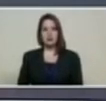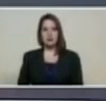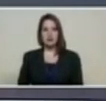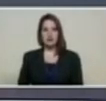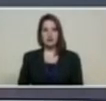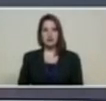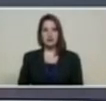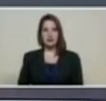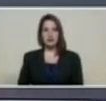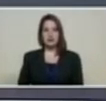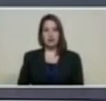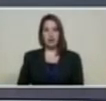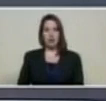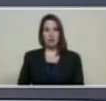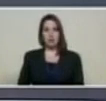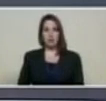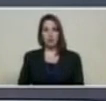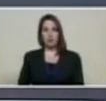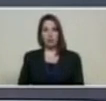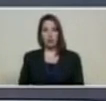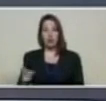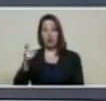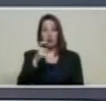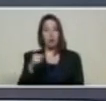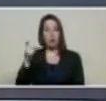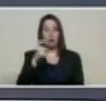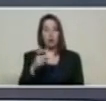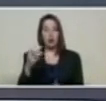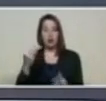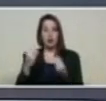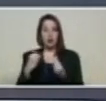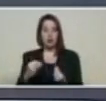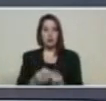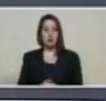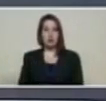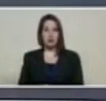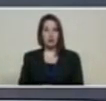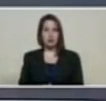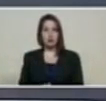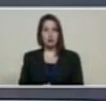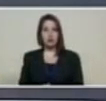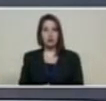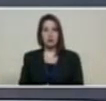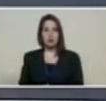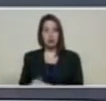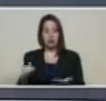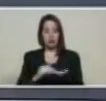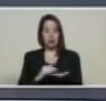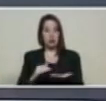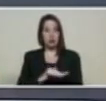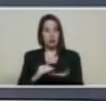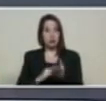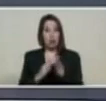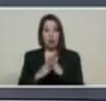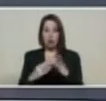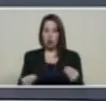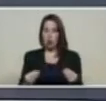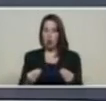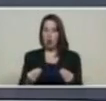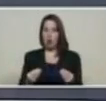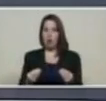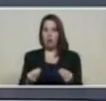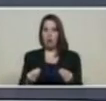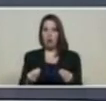busca llegar a toda la población no bancarizada ofreciendo soluciones novedosas imposibles dentro del sistema